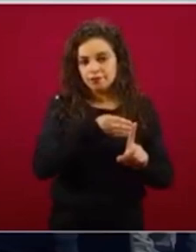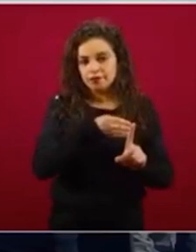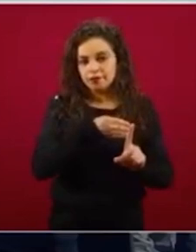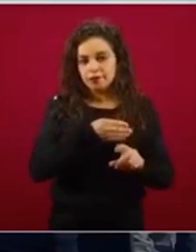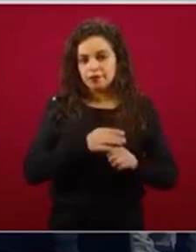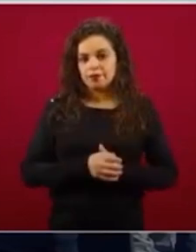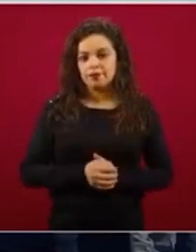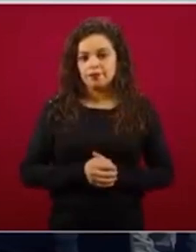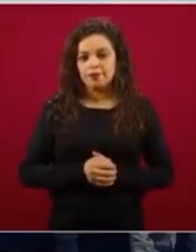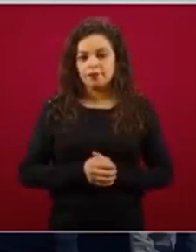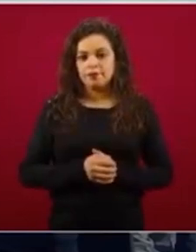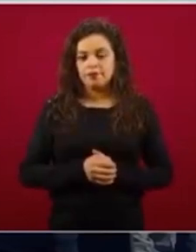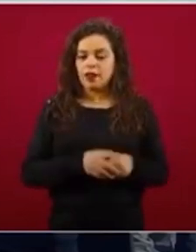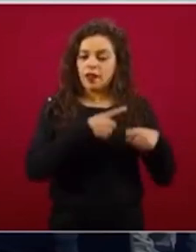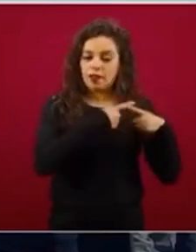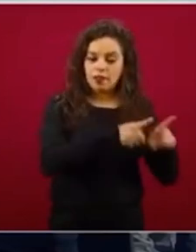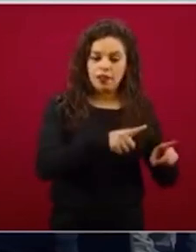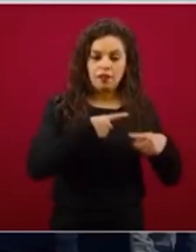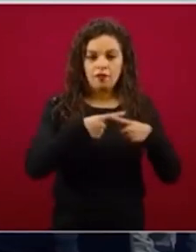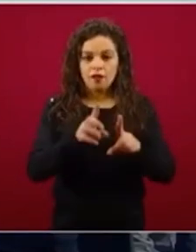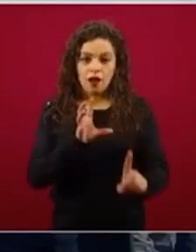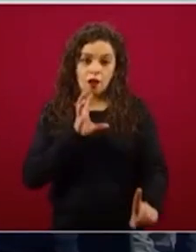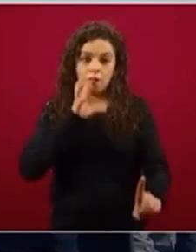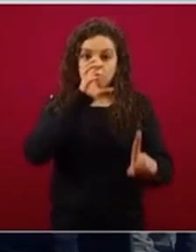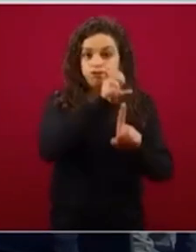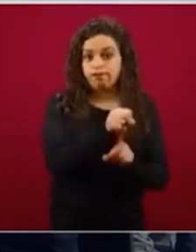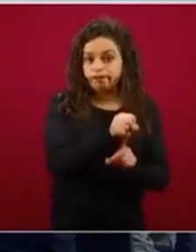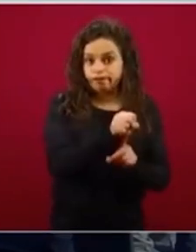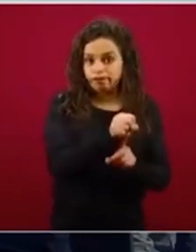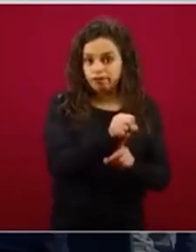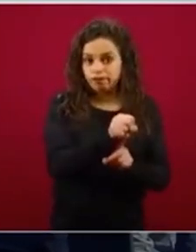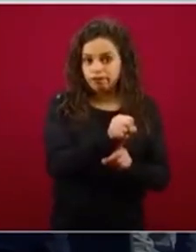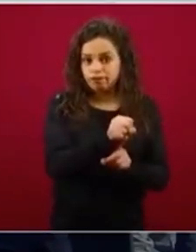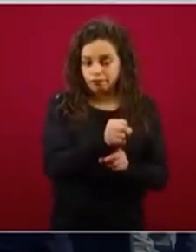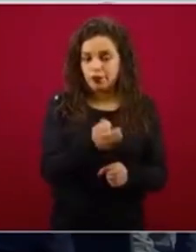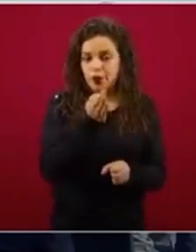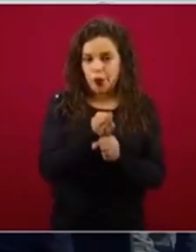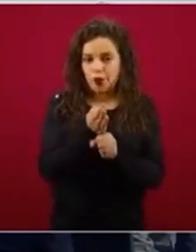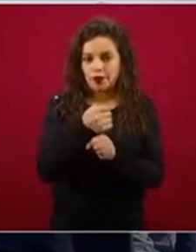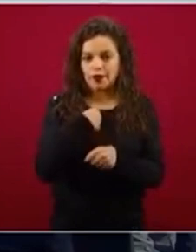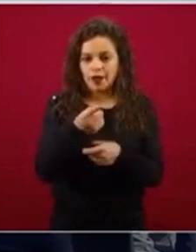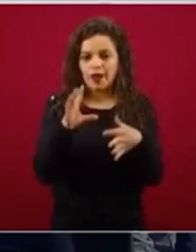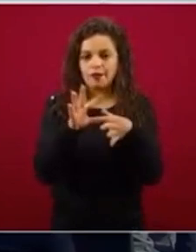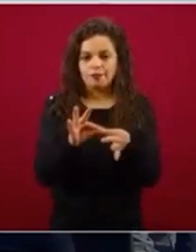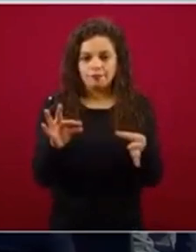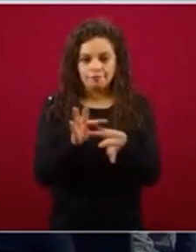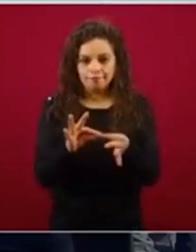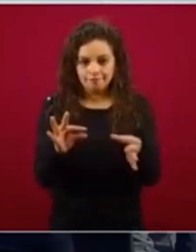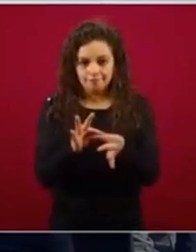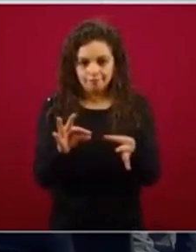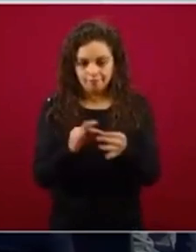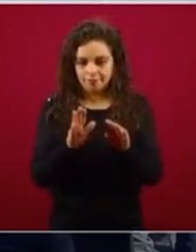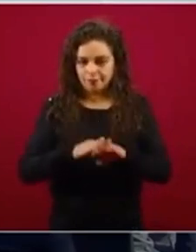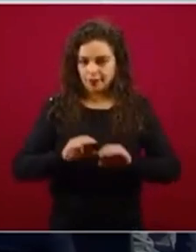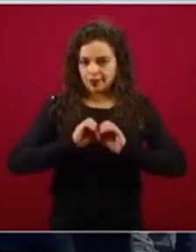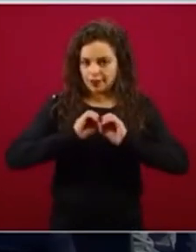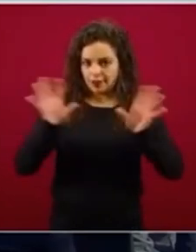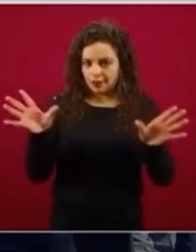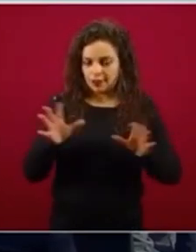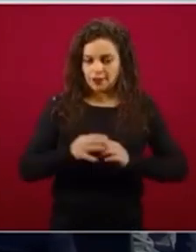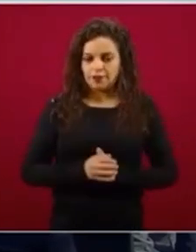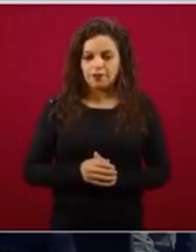propósitos diferentes. Empiezo a describirlo. El primer